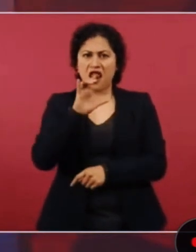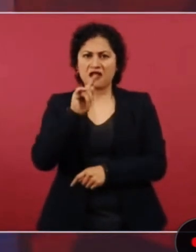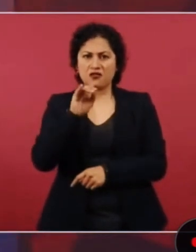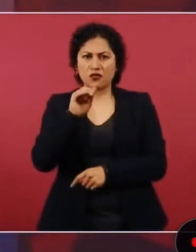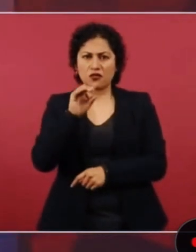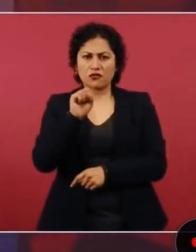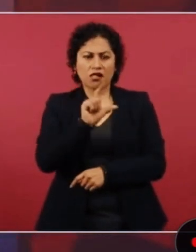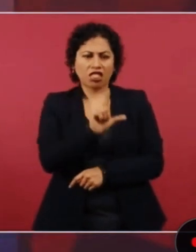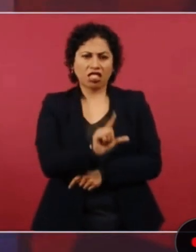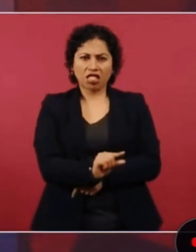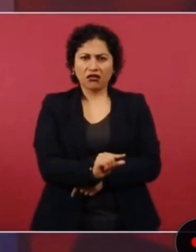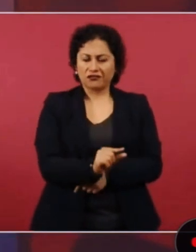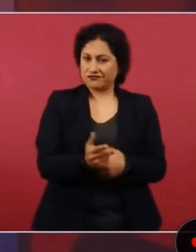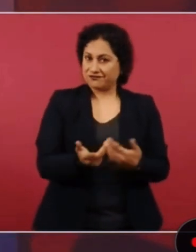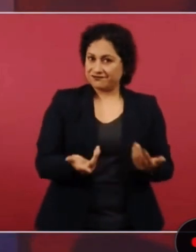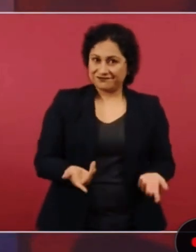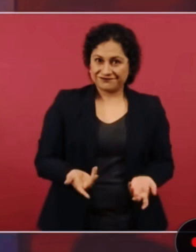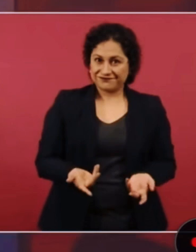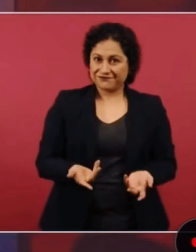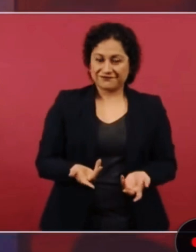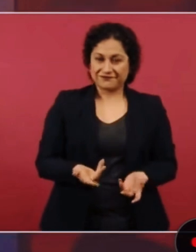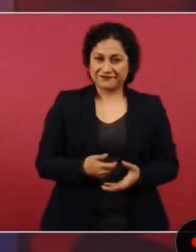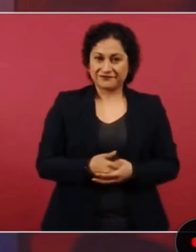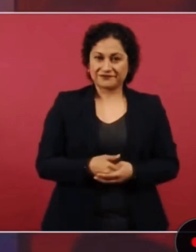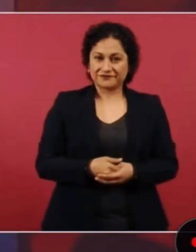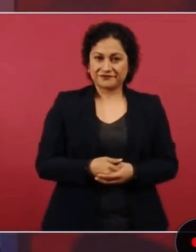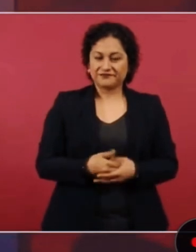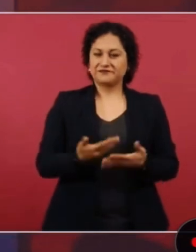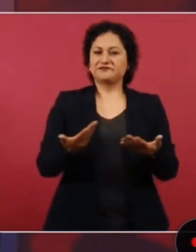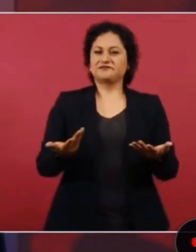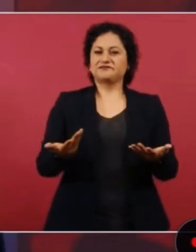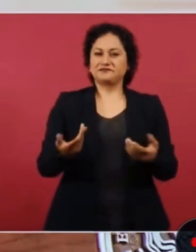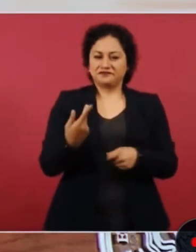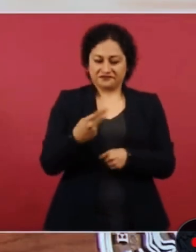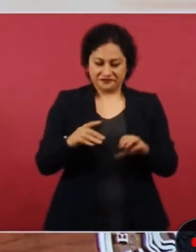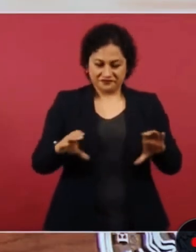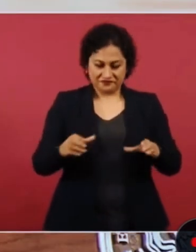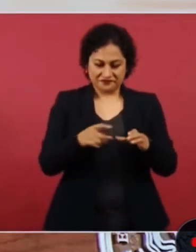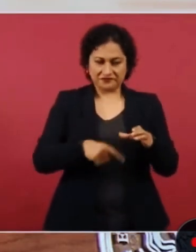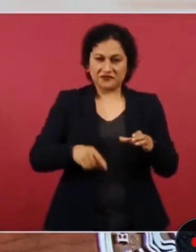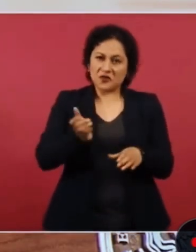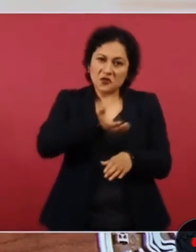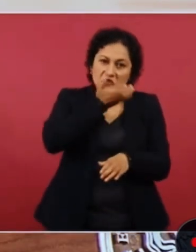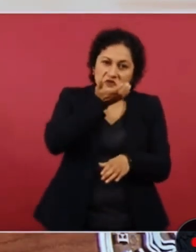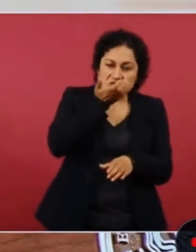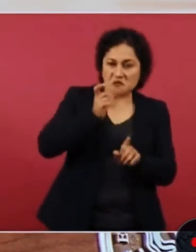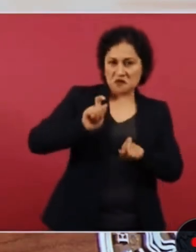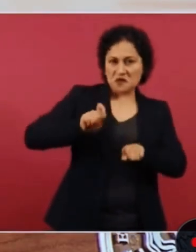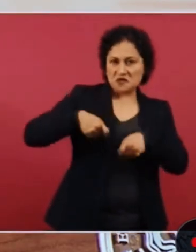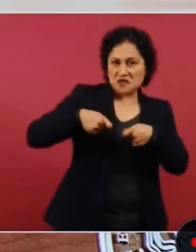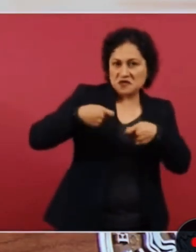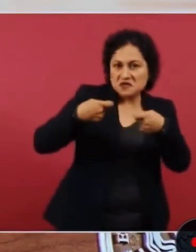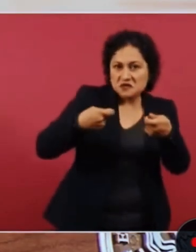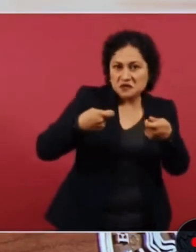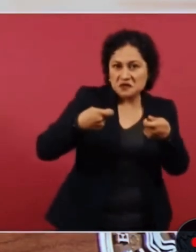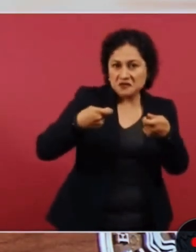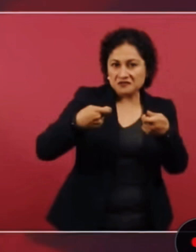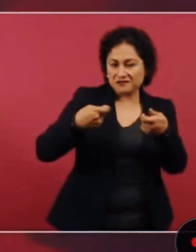las costumbres, las tradiciones. Todo eso